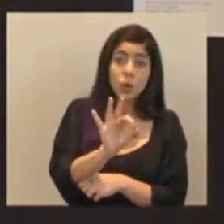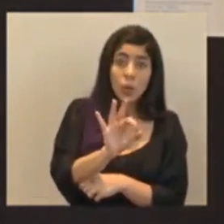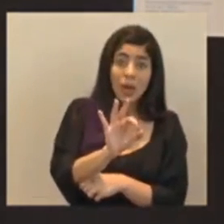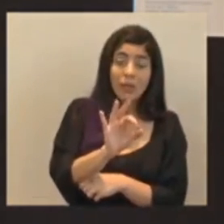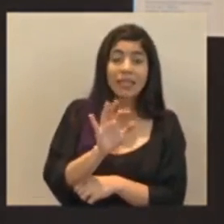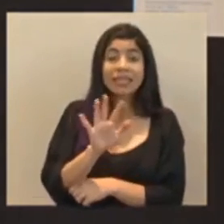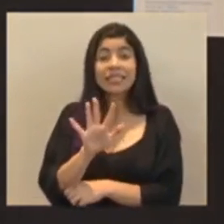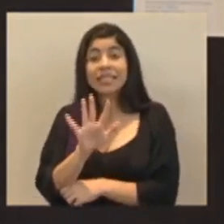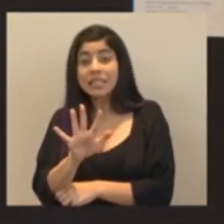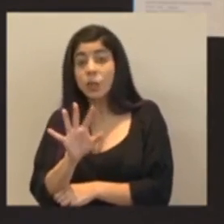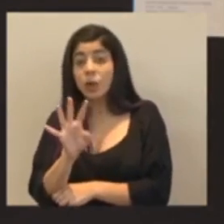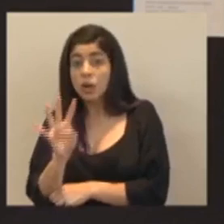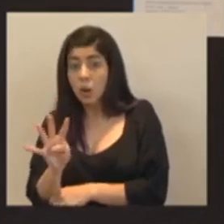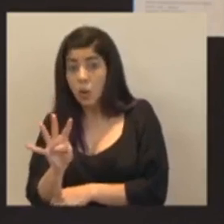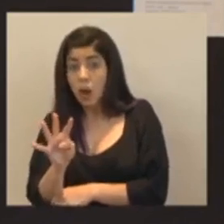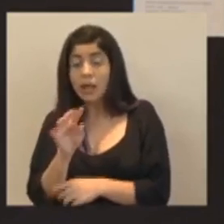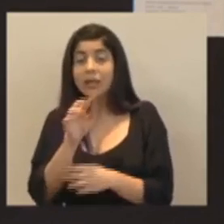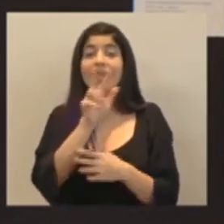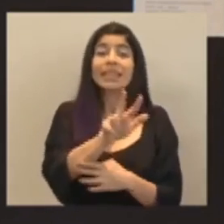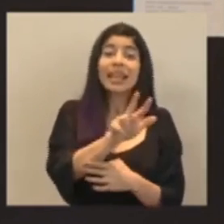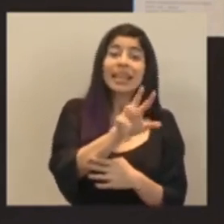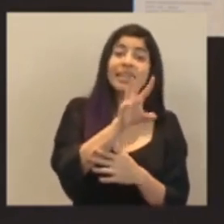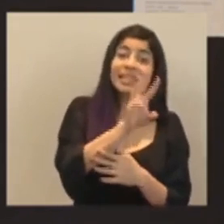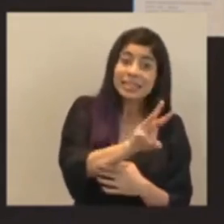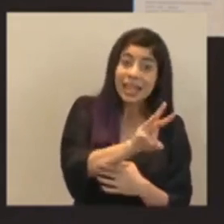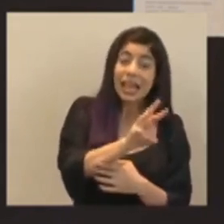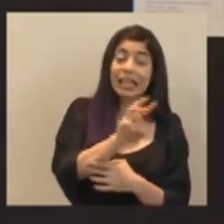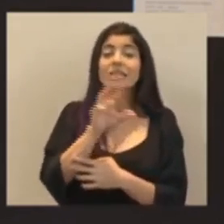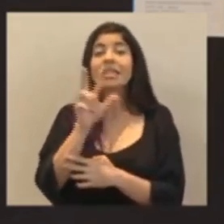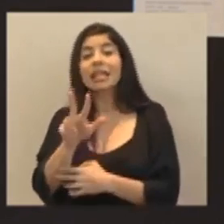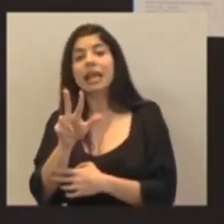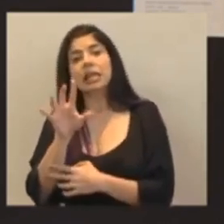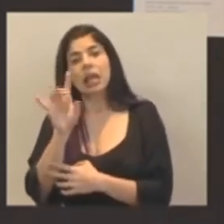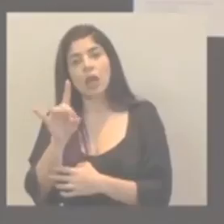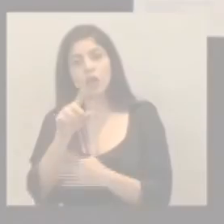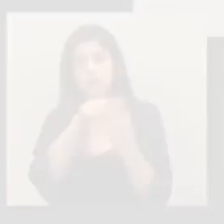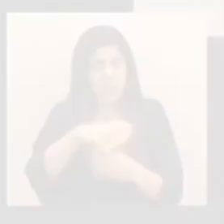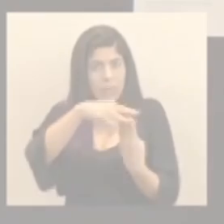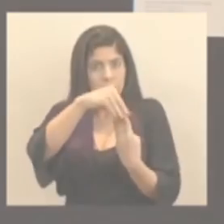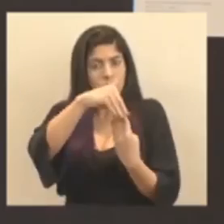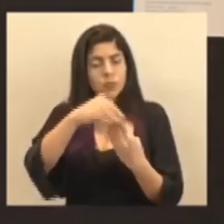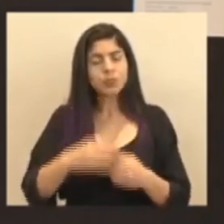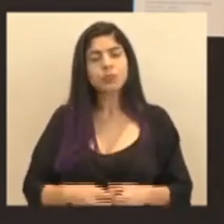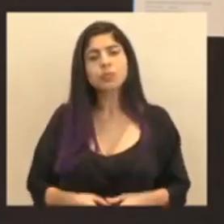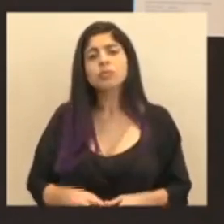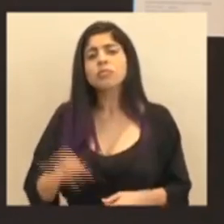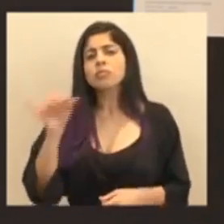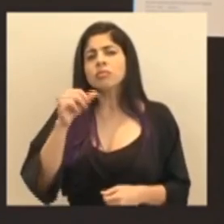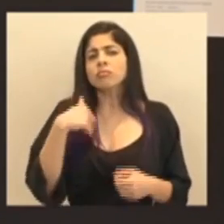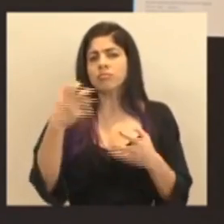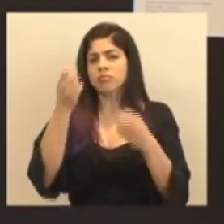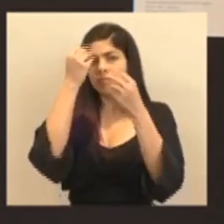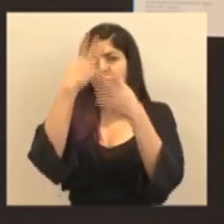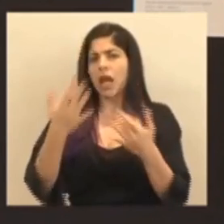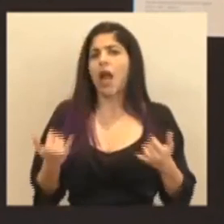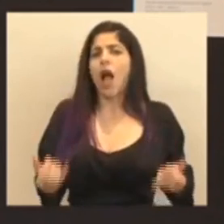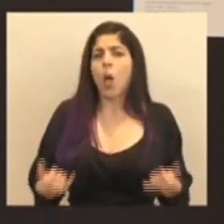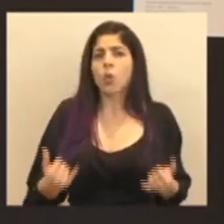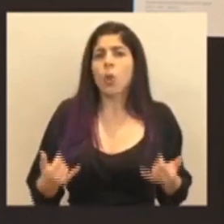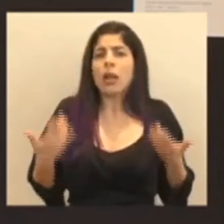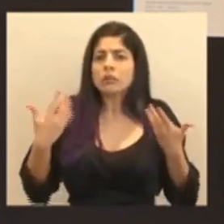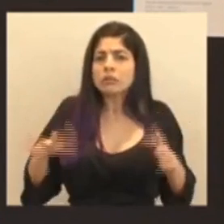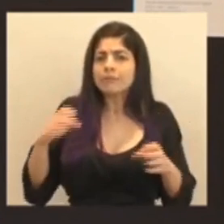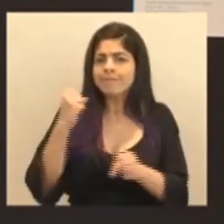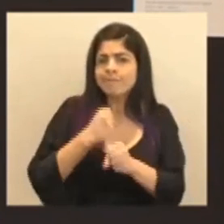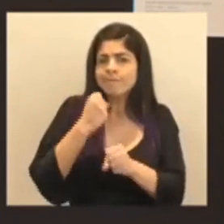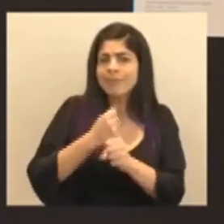54, 36 y 38. Quiero también actualizar lo que hemos hecho desde